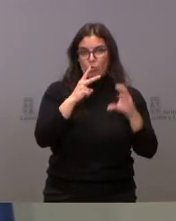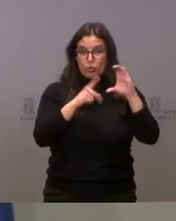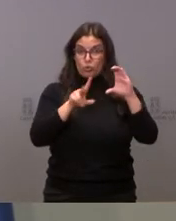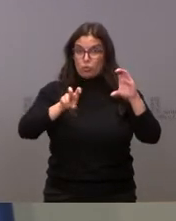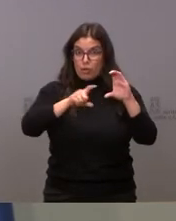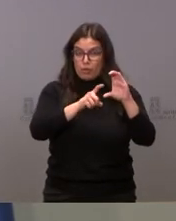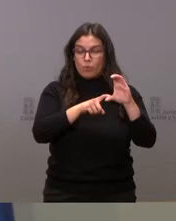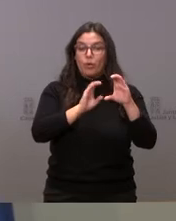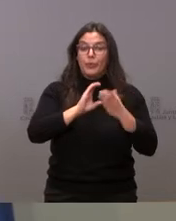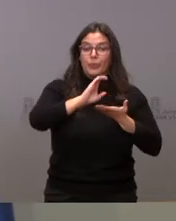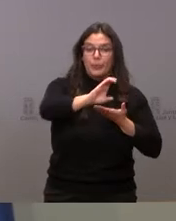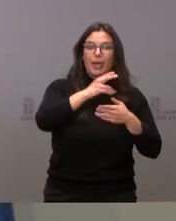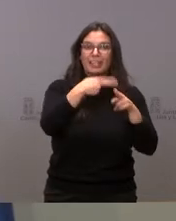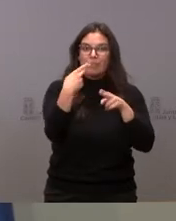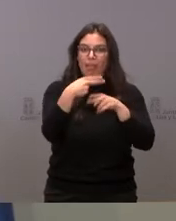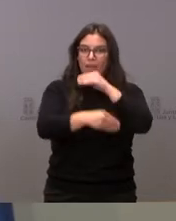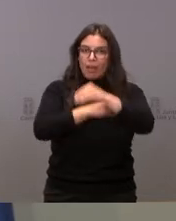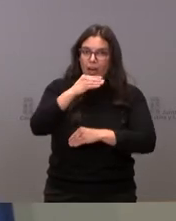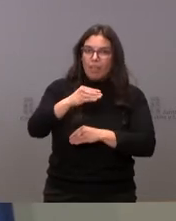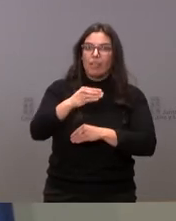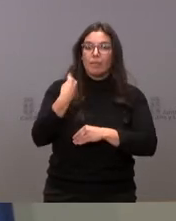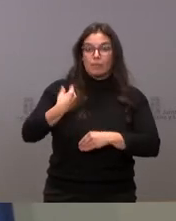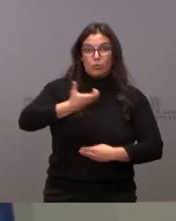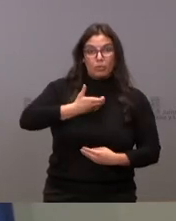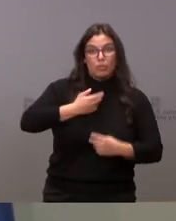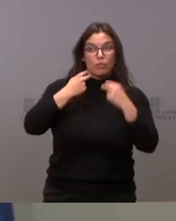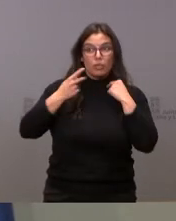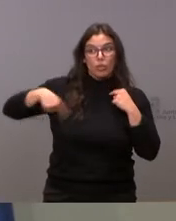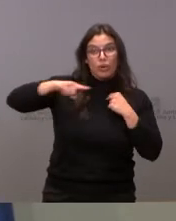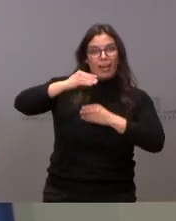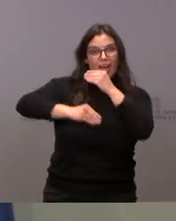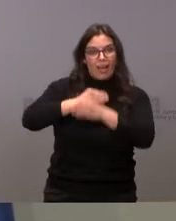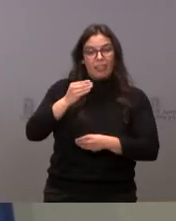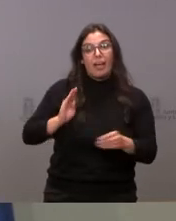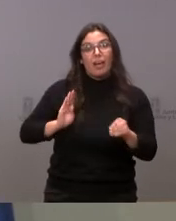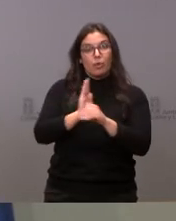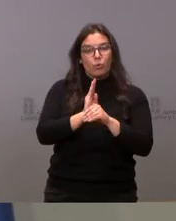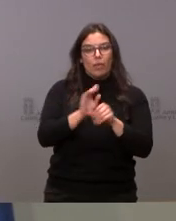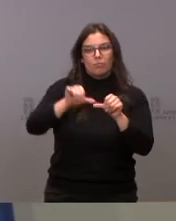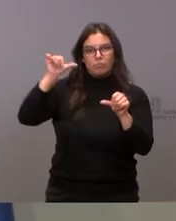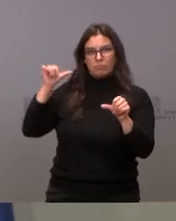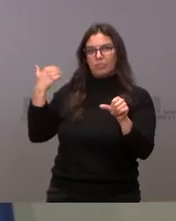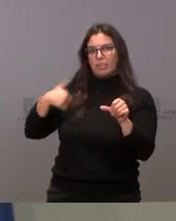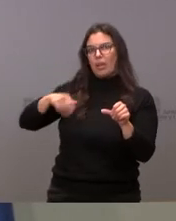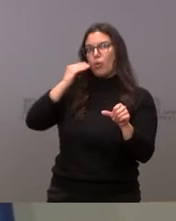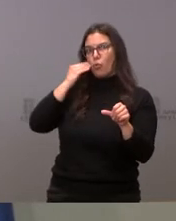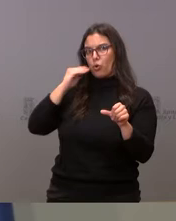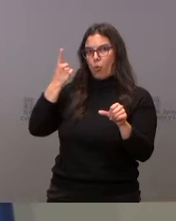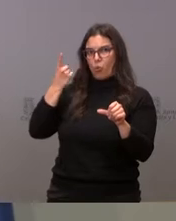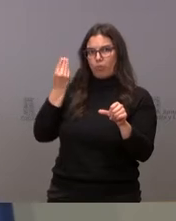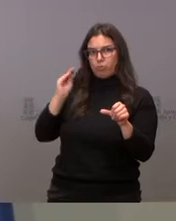se destina a financiar actividades que se están desarrollando en las corporaciones locales. Estas ayudas, que dan continuidad a las aprobadas ya el pasado mes de julio,